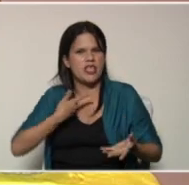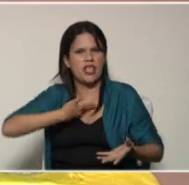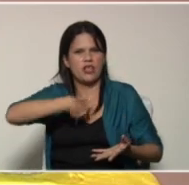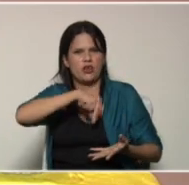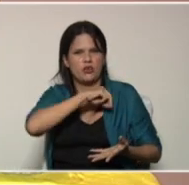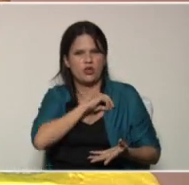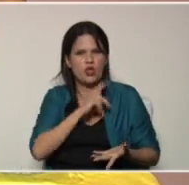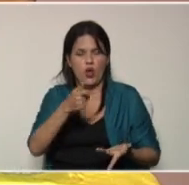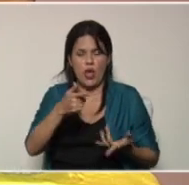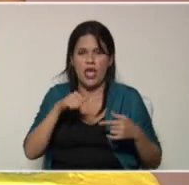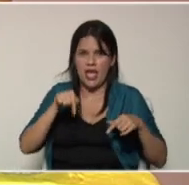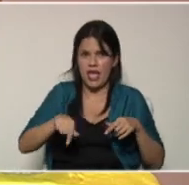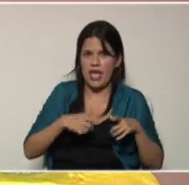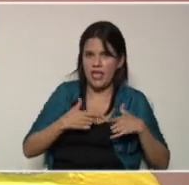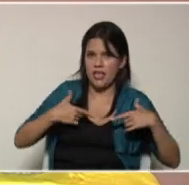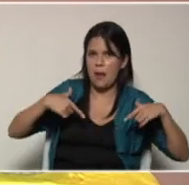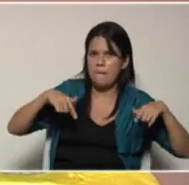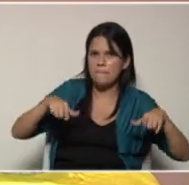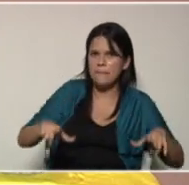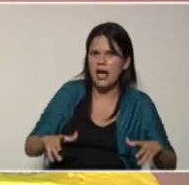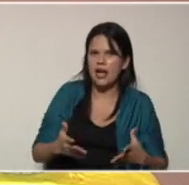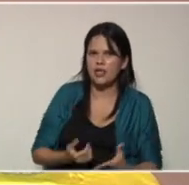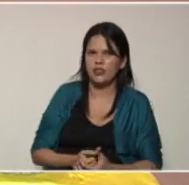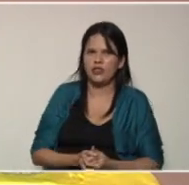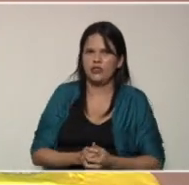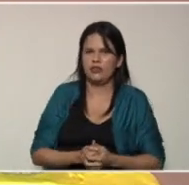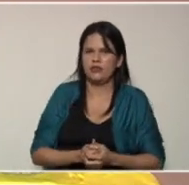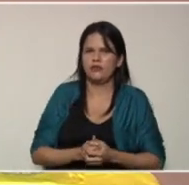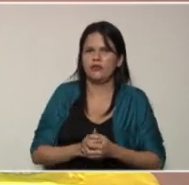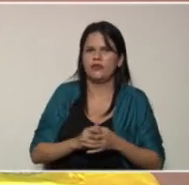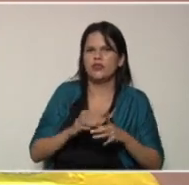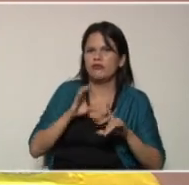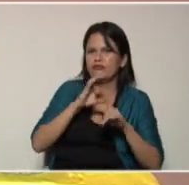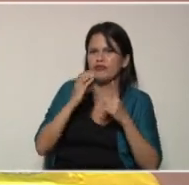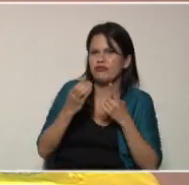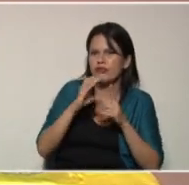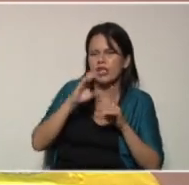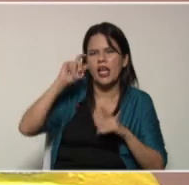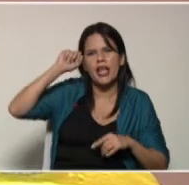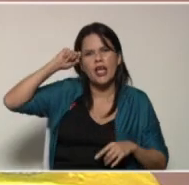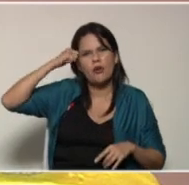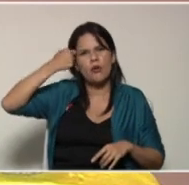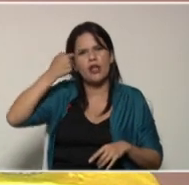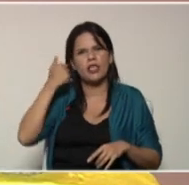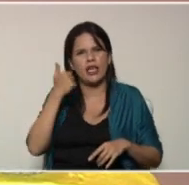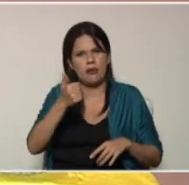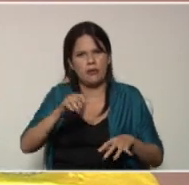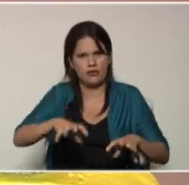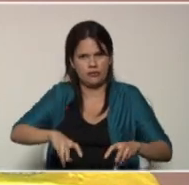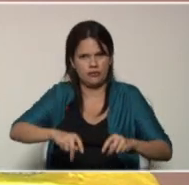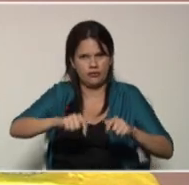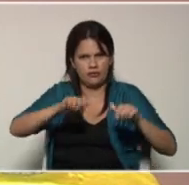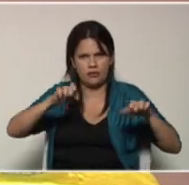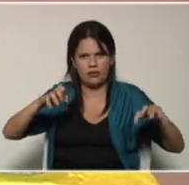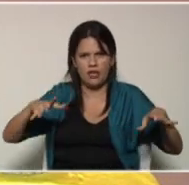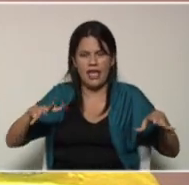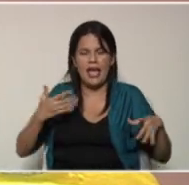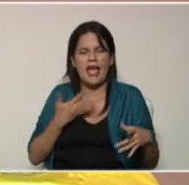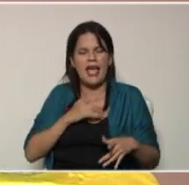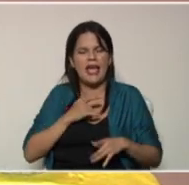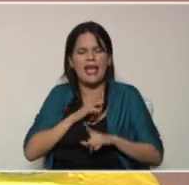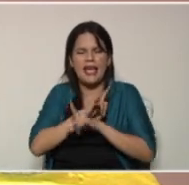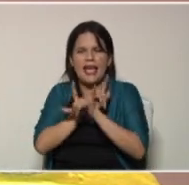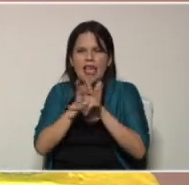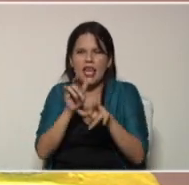este espacio lleno de tradición recuérdate que el mejor abono es querer amar y